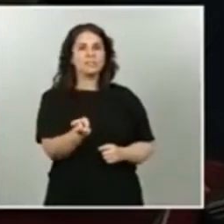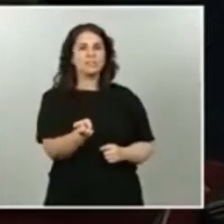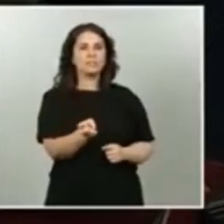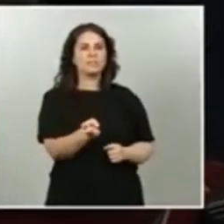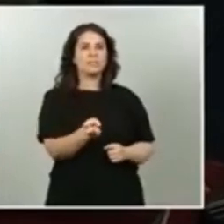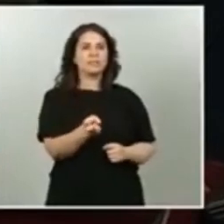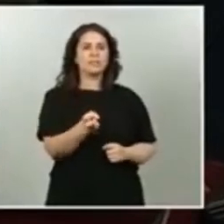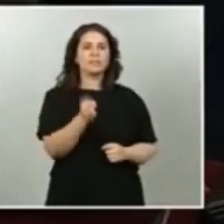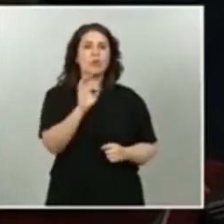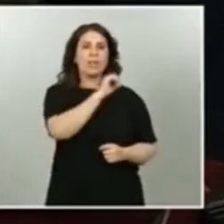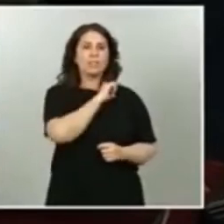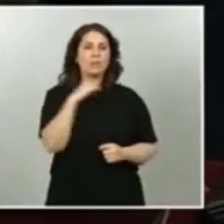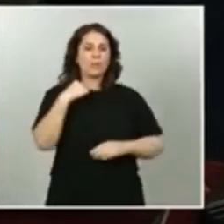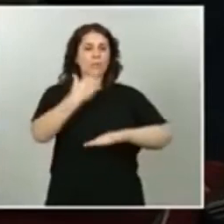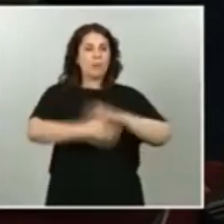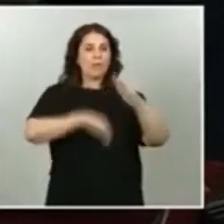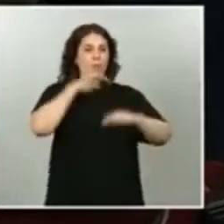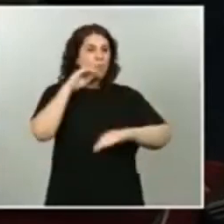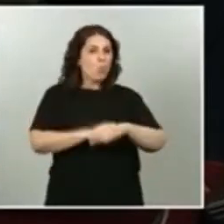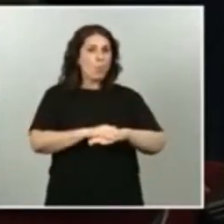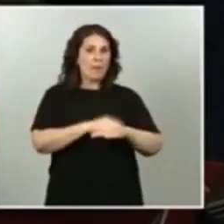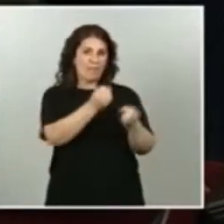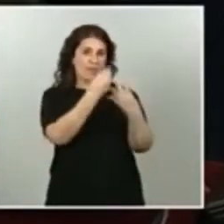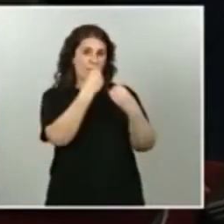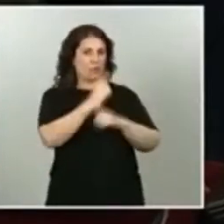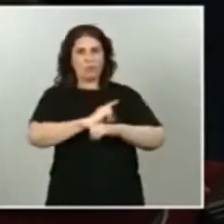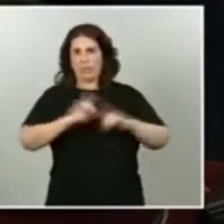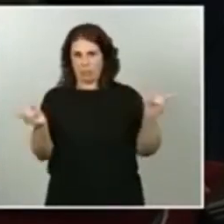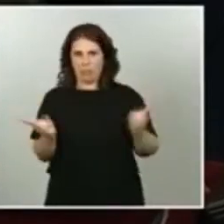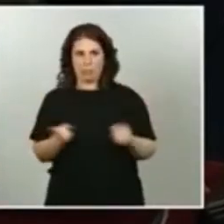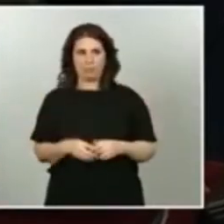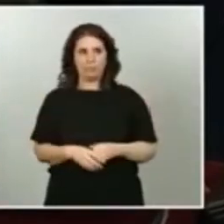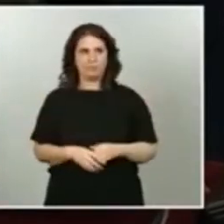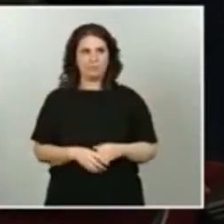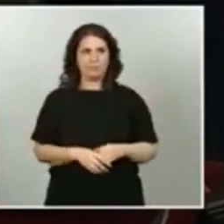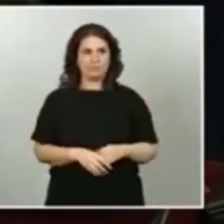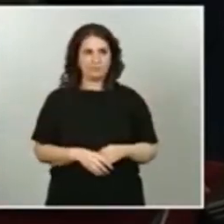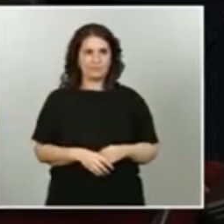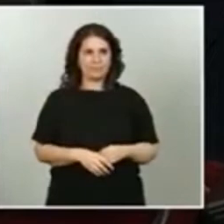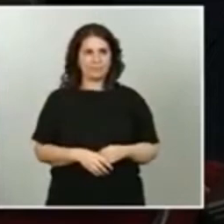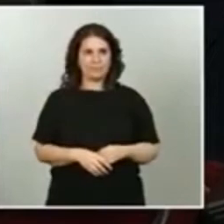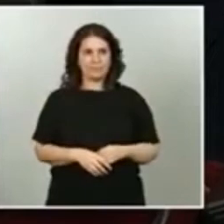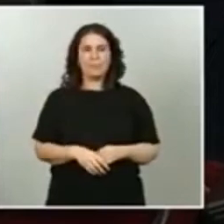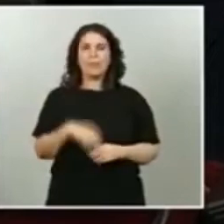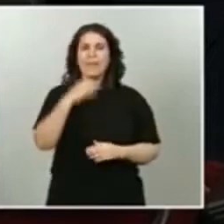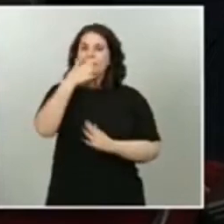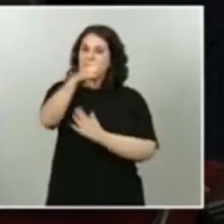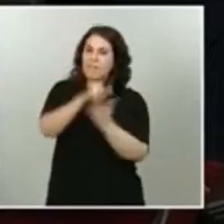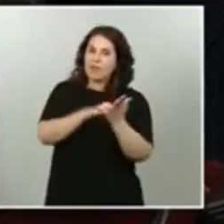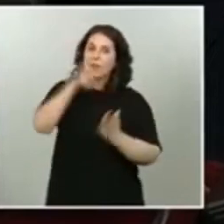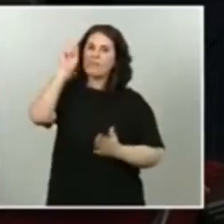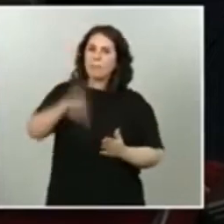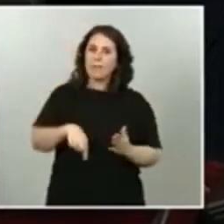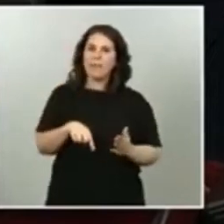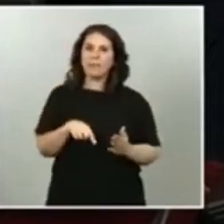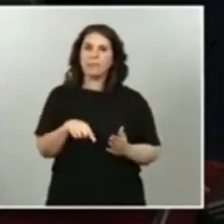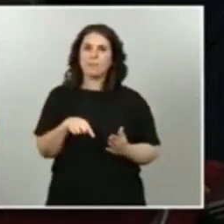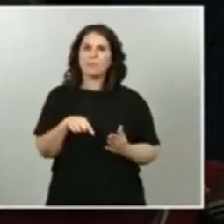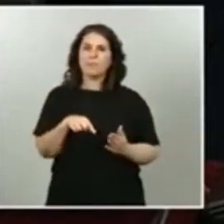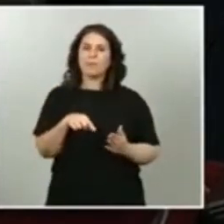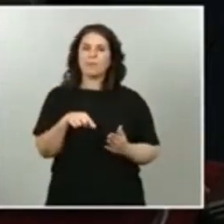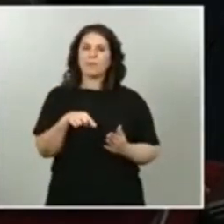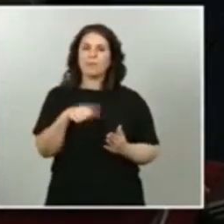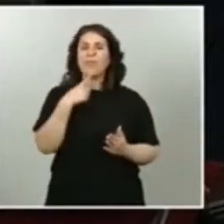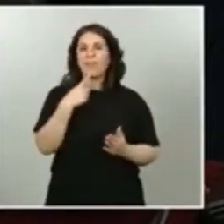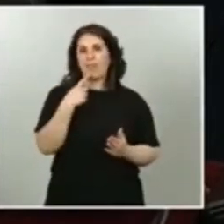plazos que se habían fijado. También el informe cifra los fallecidos en residencias.